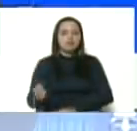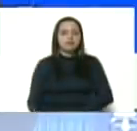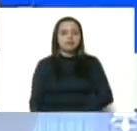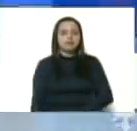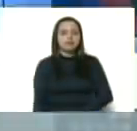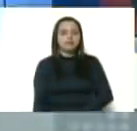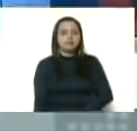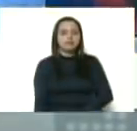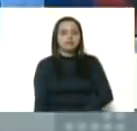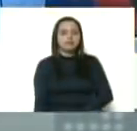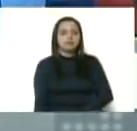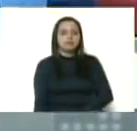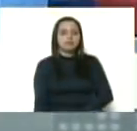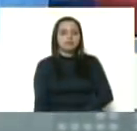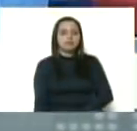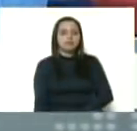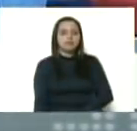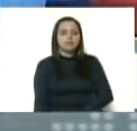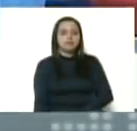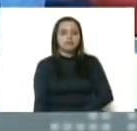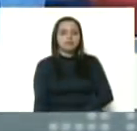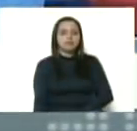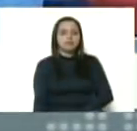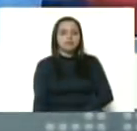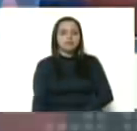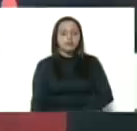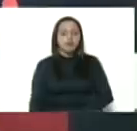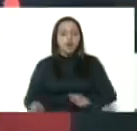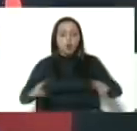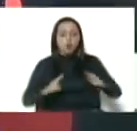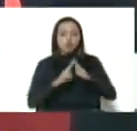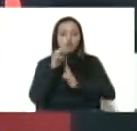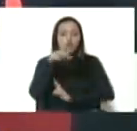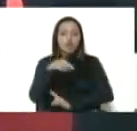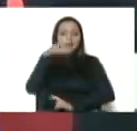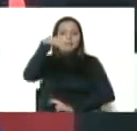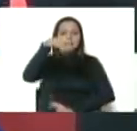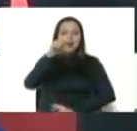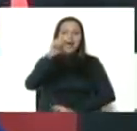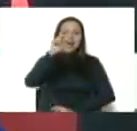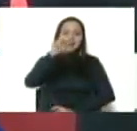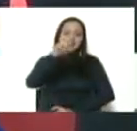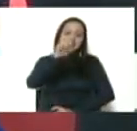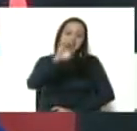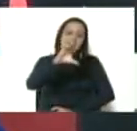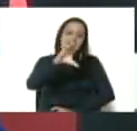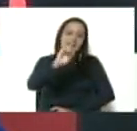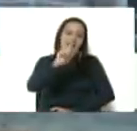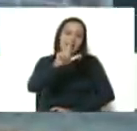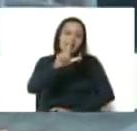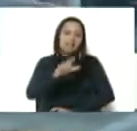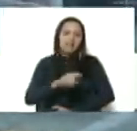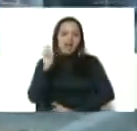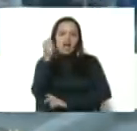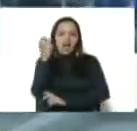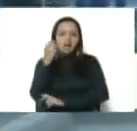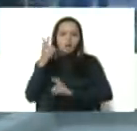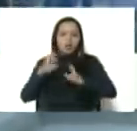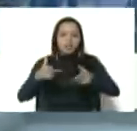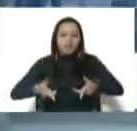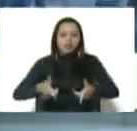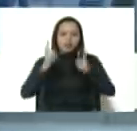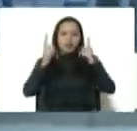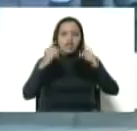Nos encontramos en Mantecal, municipio Muñoz del estado Apure, inaugurando